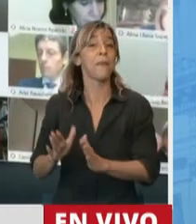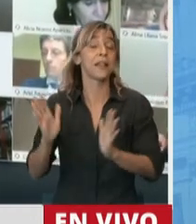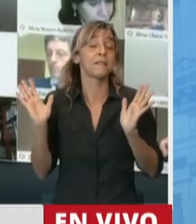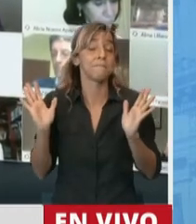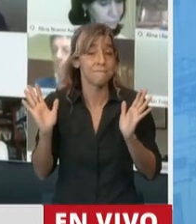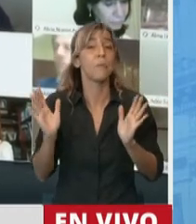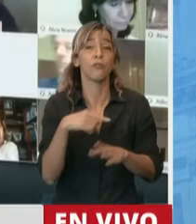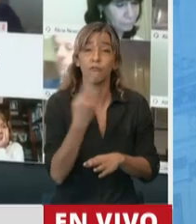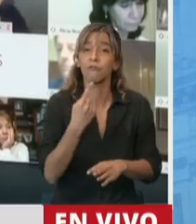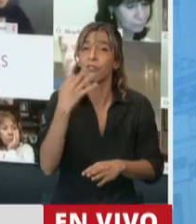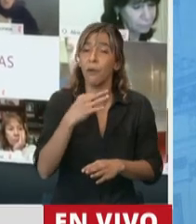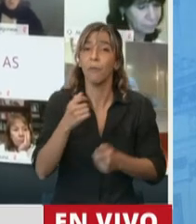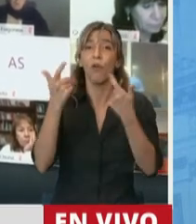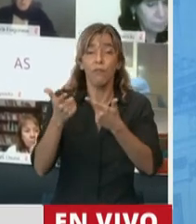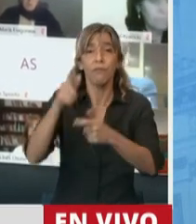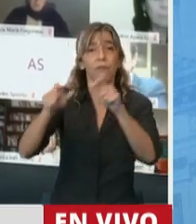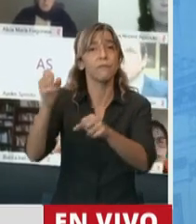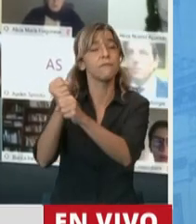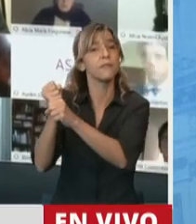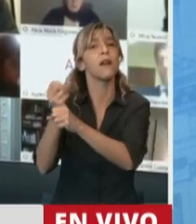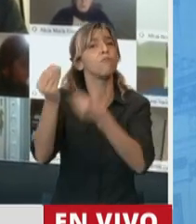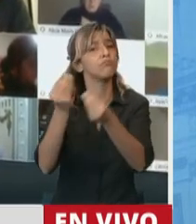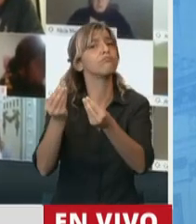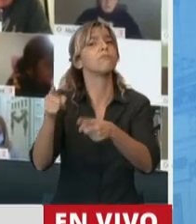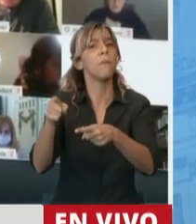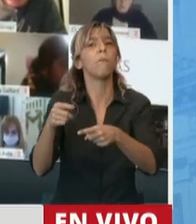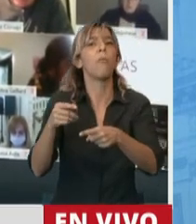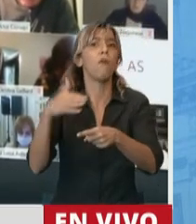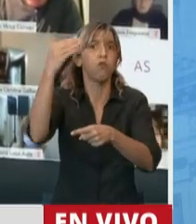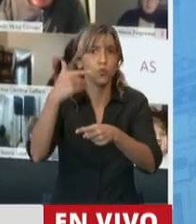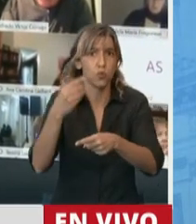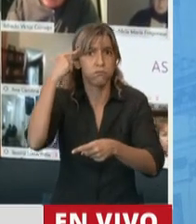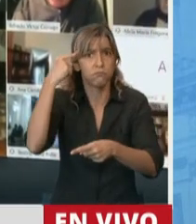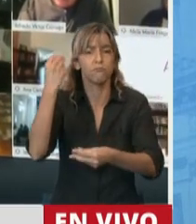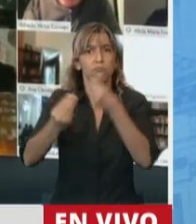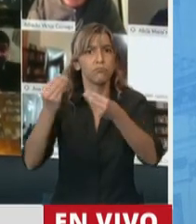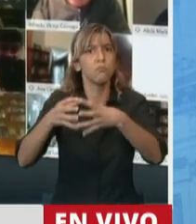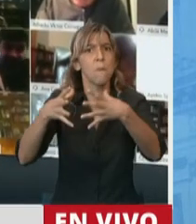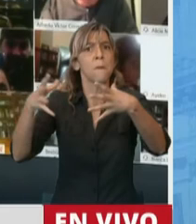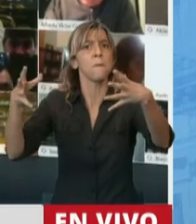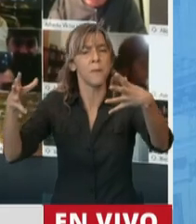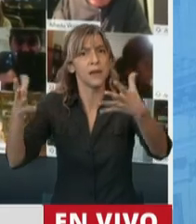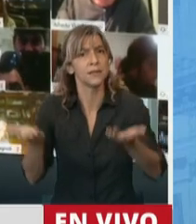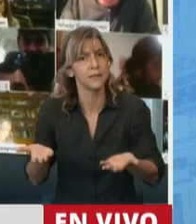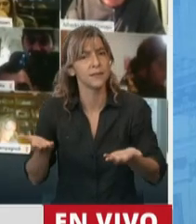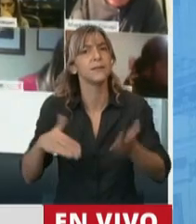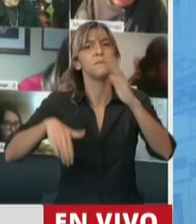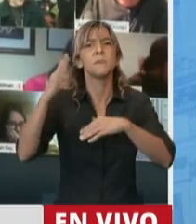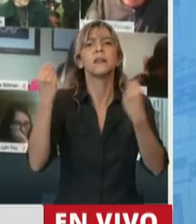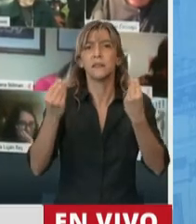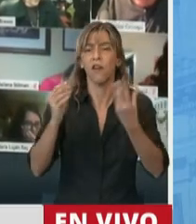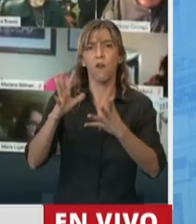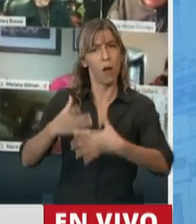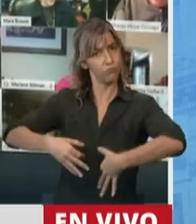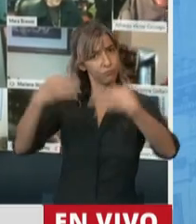allanarle el camino para que prolifere y se multiplique y genere miles de puestos de trabajo en condiciones dignas, que hoy más que nunca necesita la